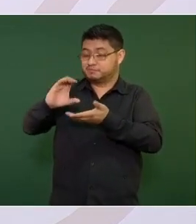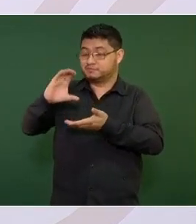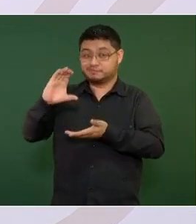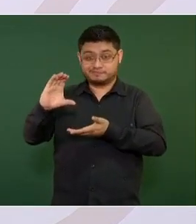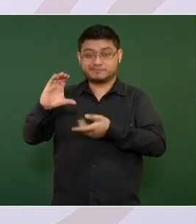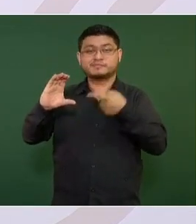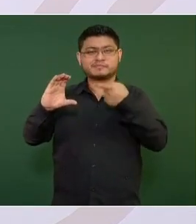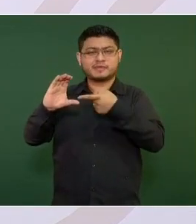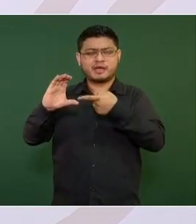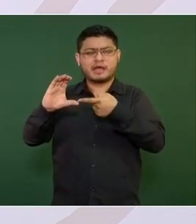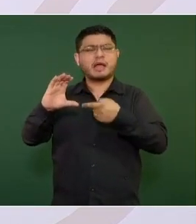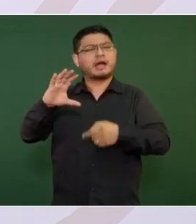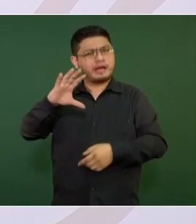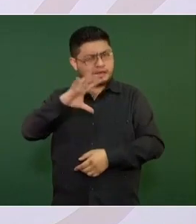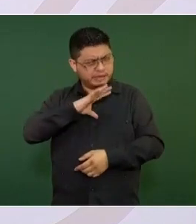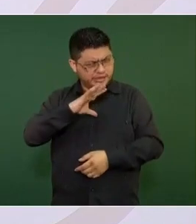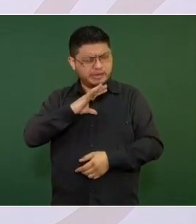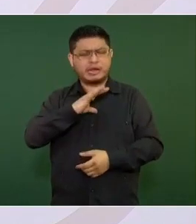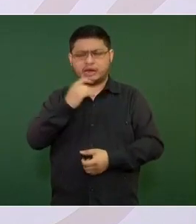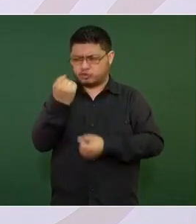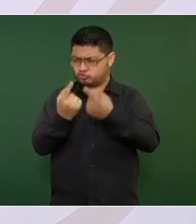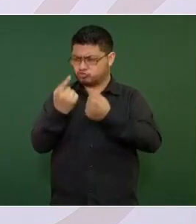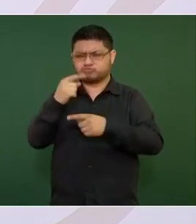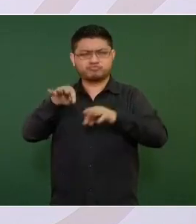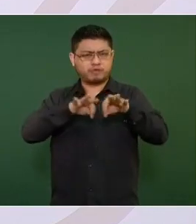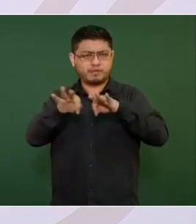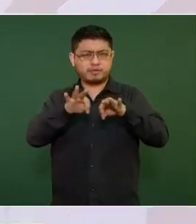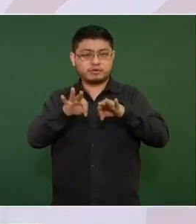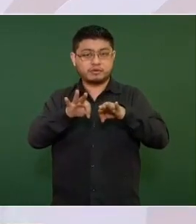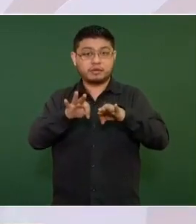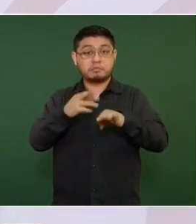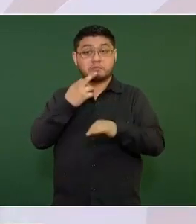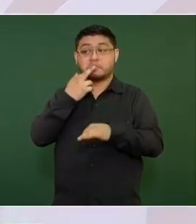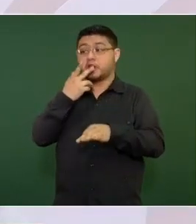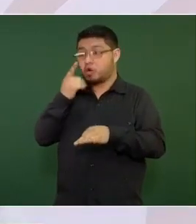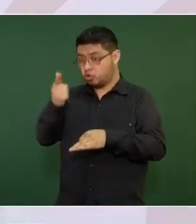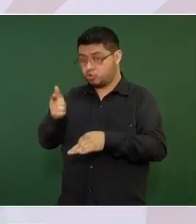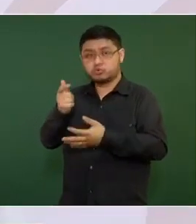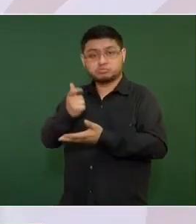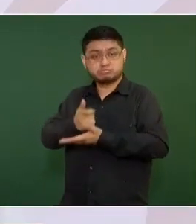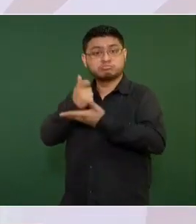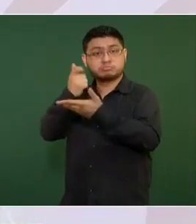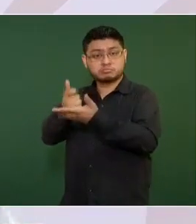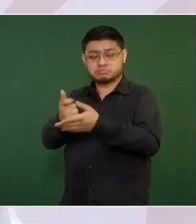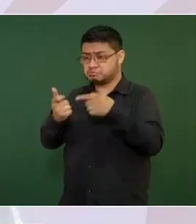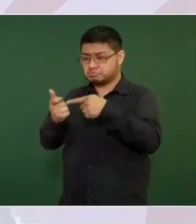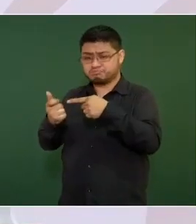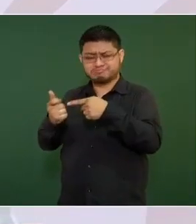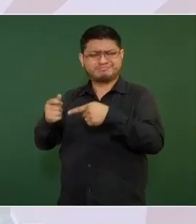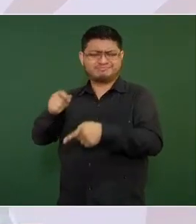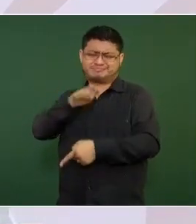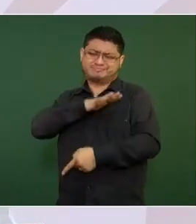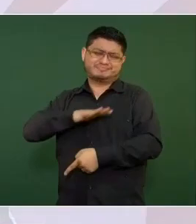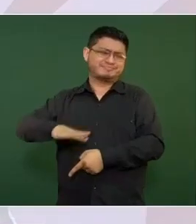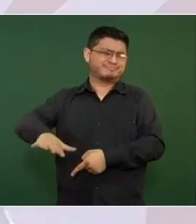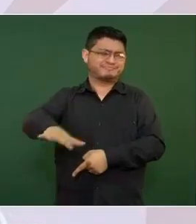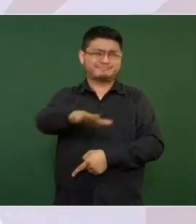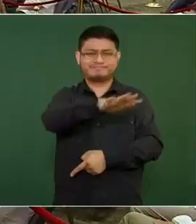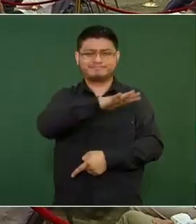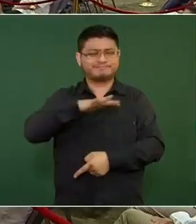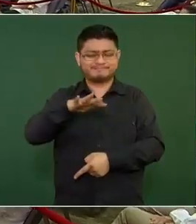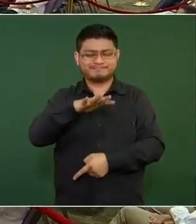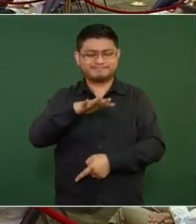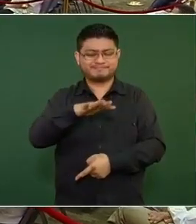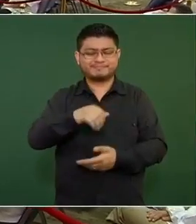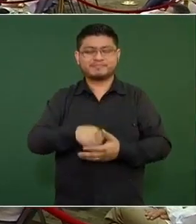están mejorando los salarios en general y,